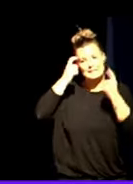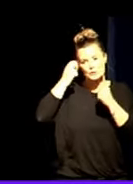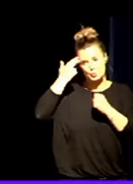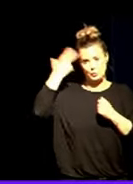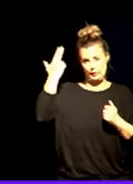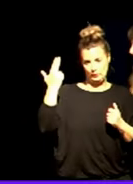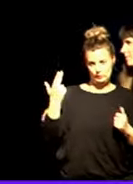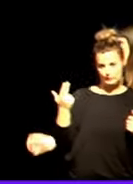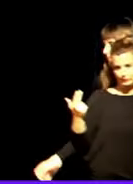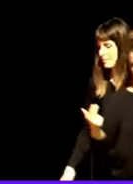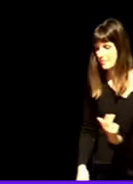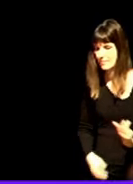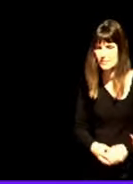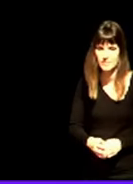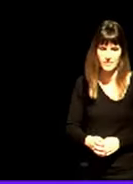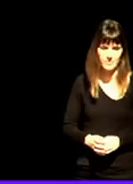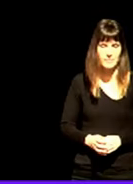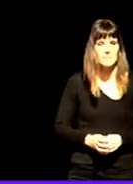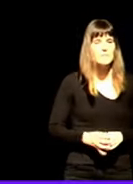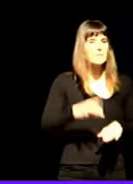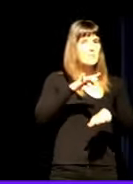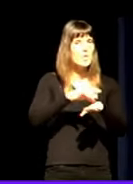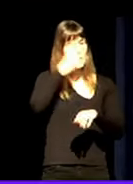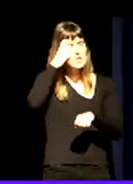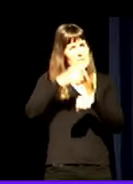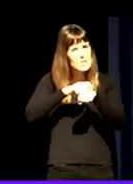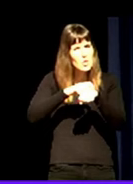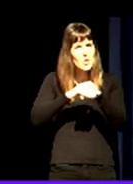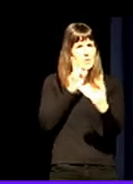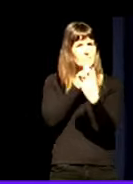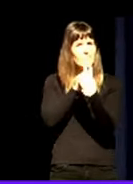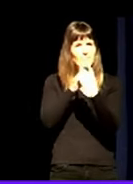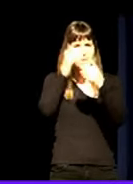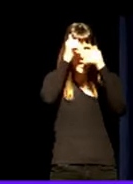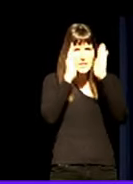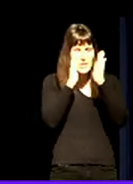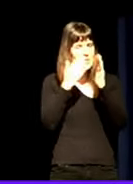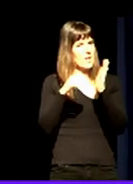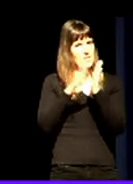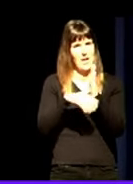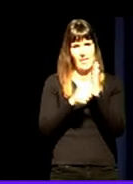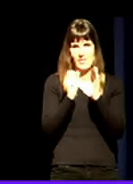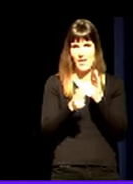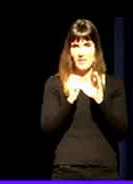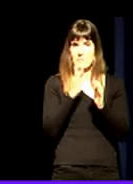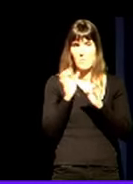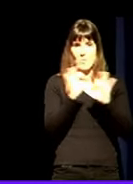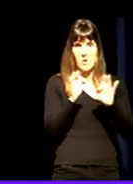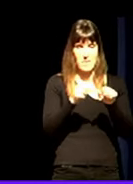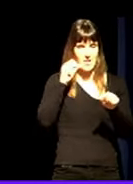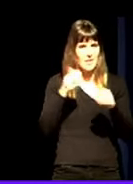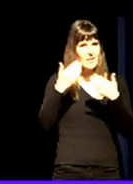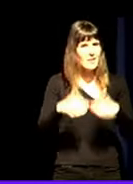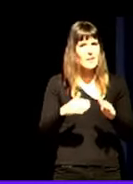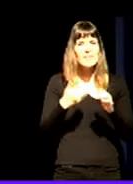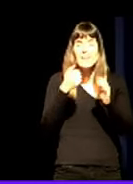cuando ese riesgo ya está muy establecido como cuando decía el teorema de Rous las medidas son